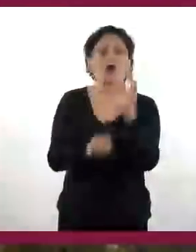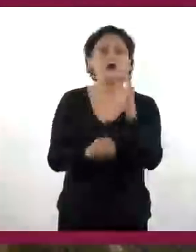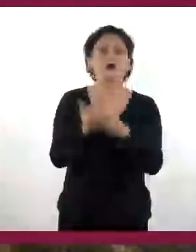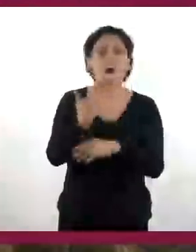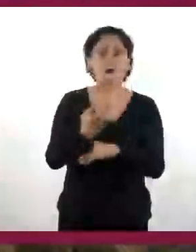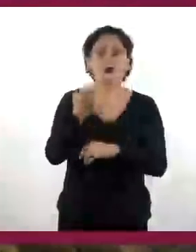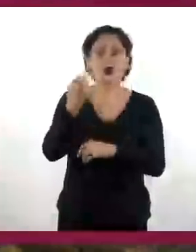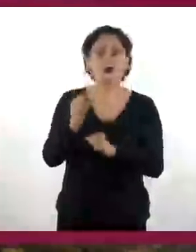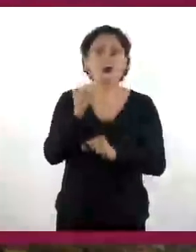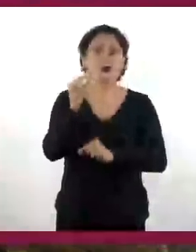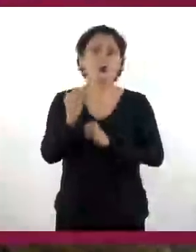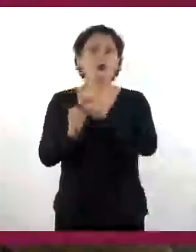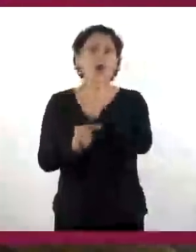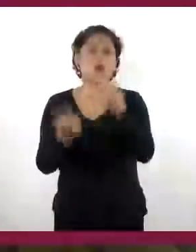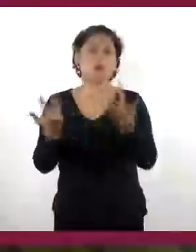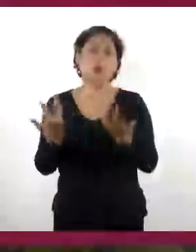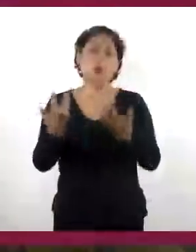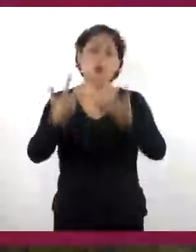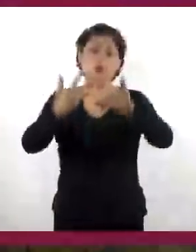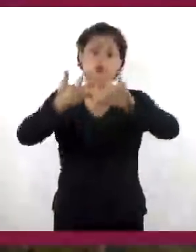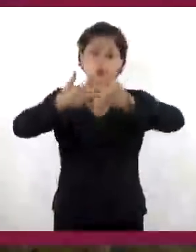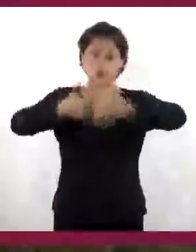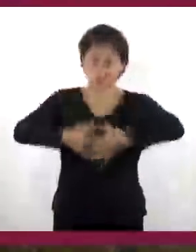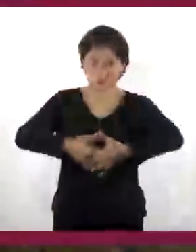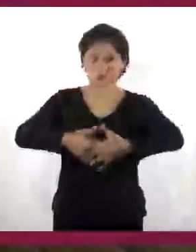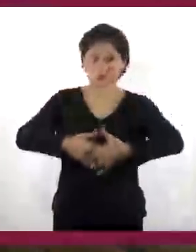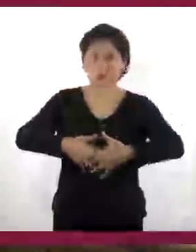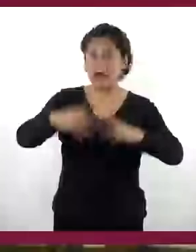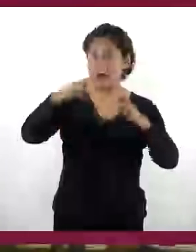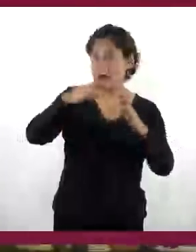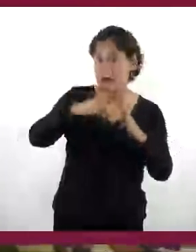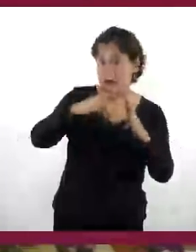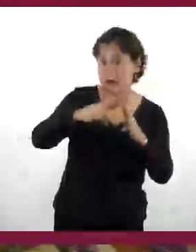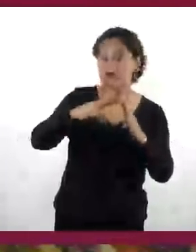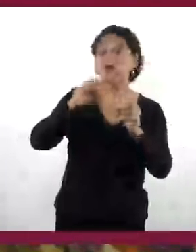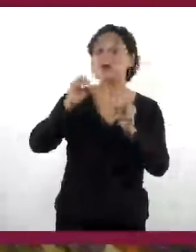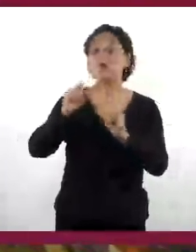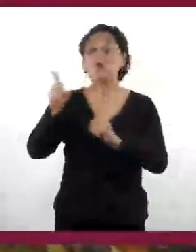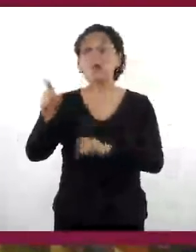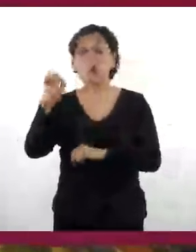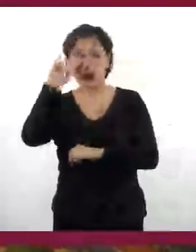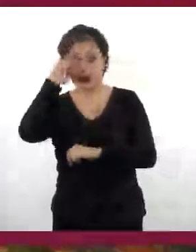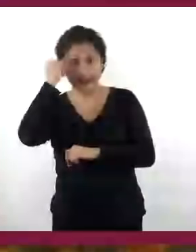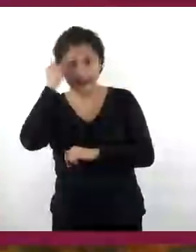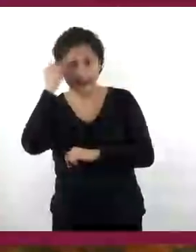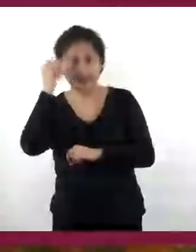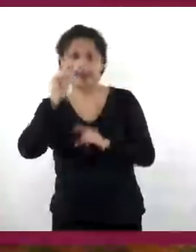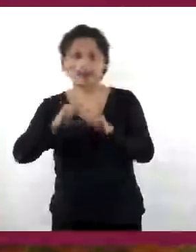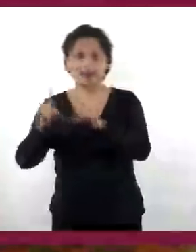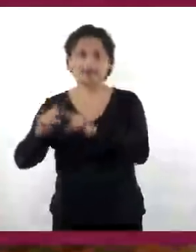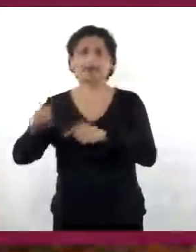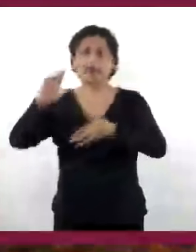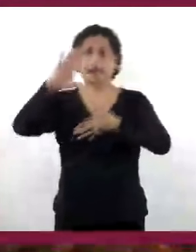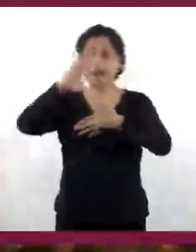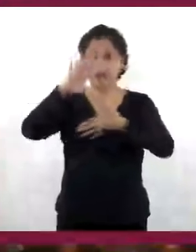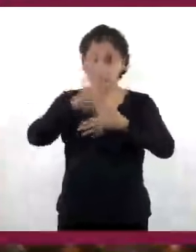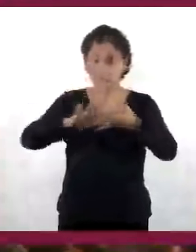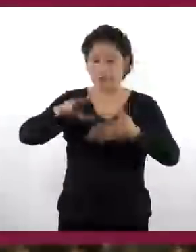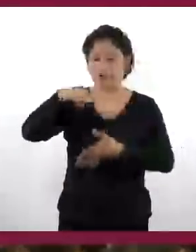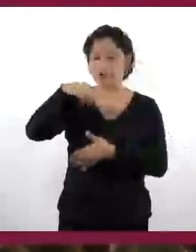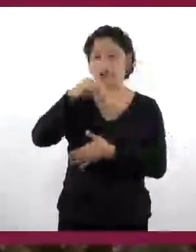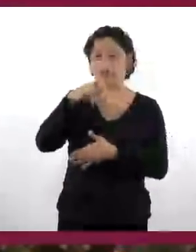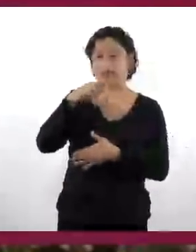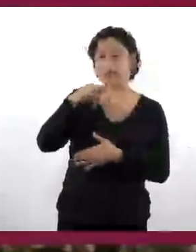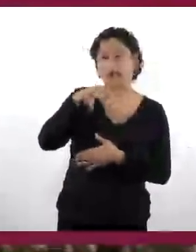nuevas prácticas y festividades religiosas que se caracterizaron por fusionar elementos de las religiones mesoamericanas con el